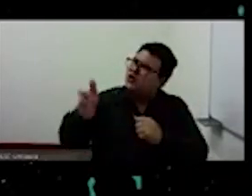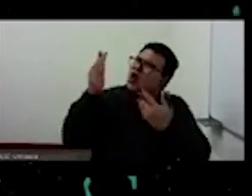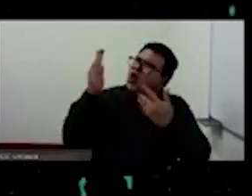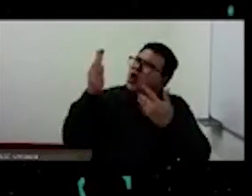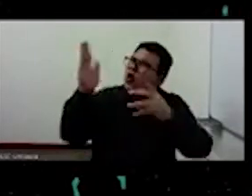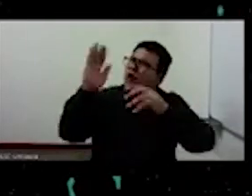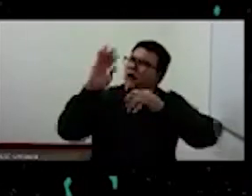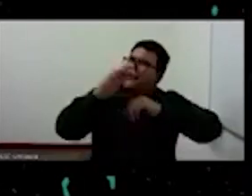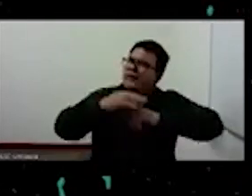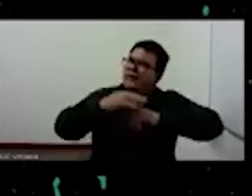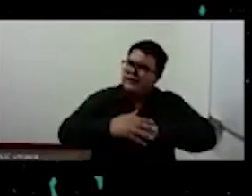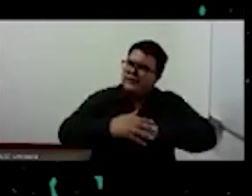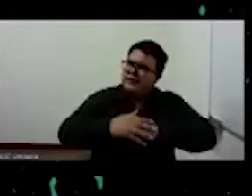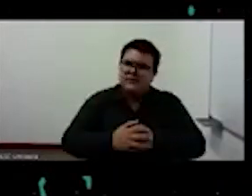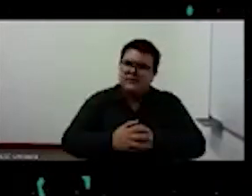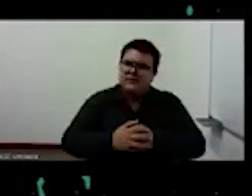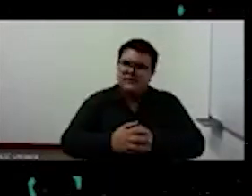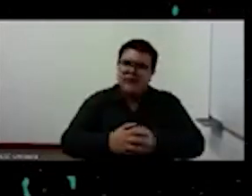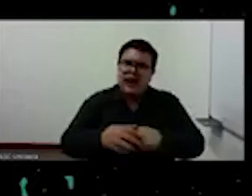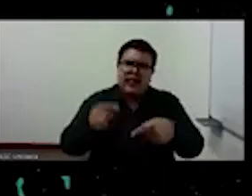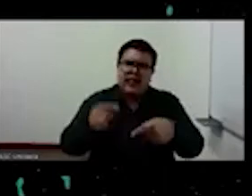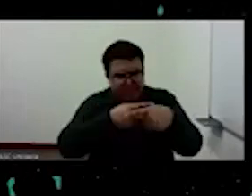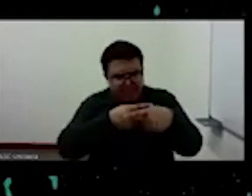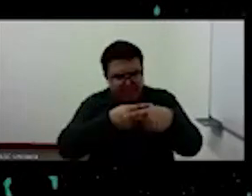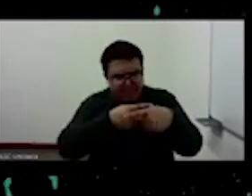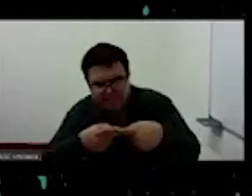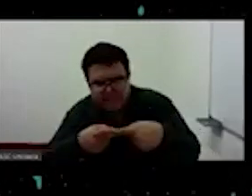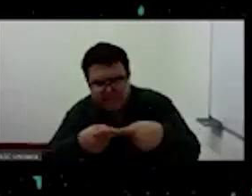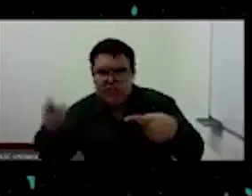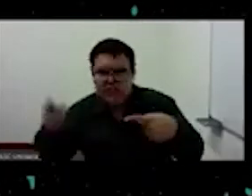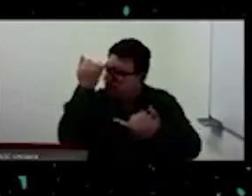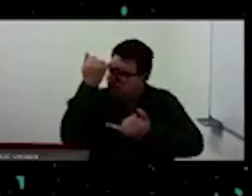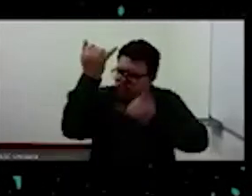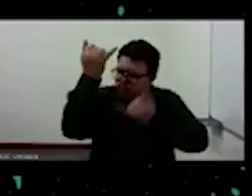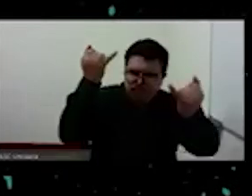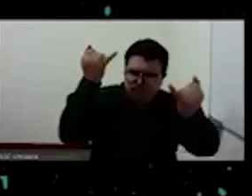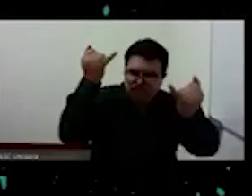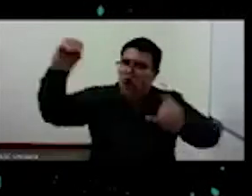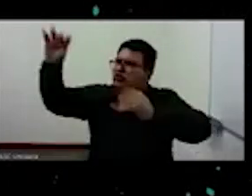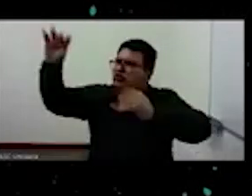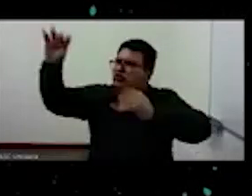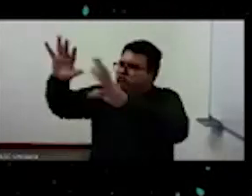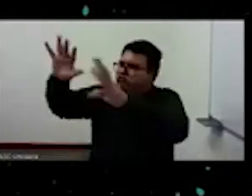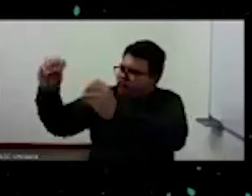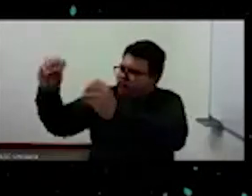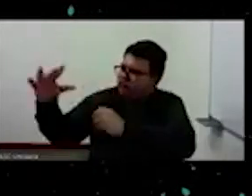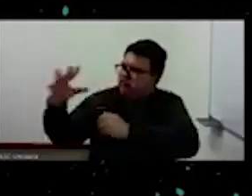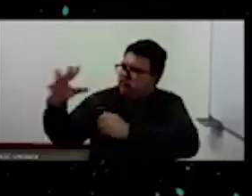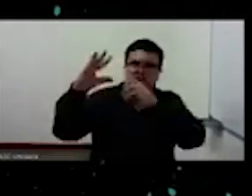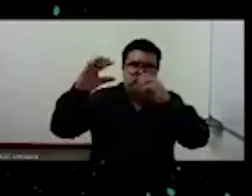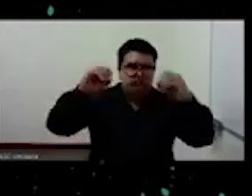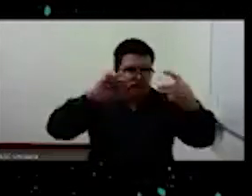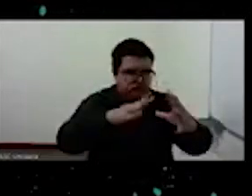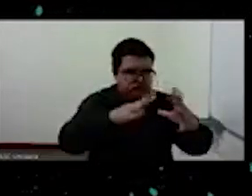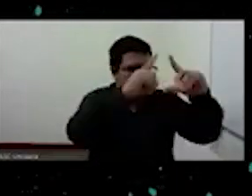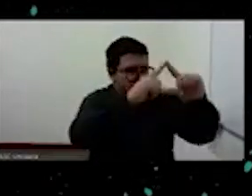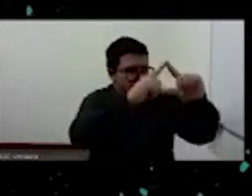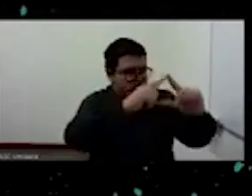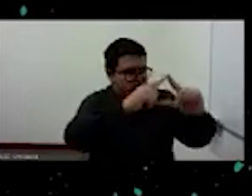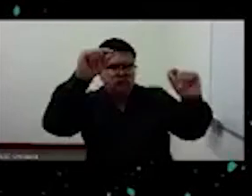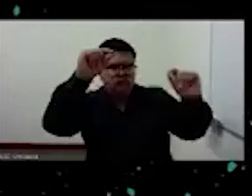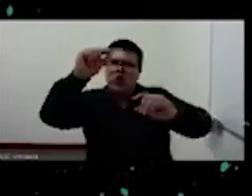una semana creando el universo. Creó las